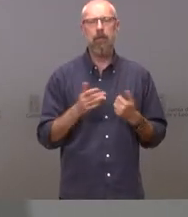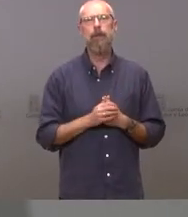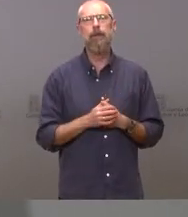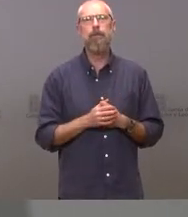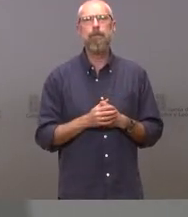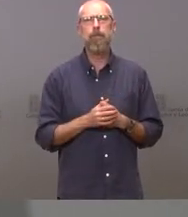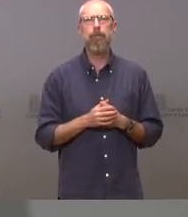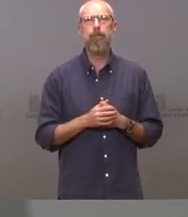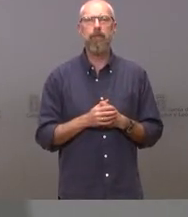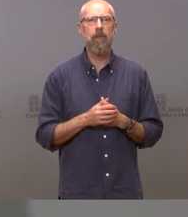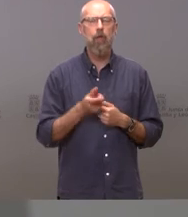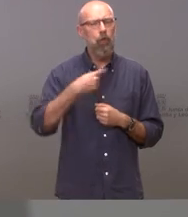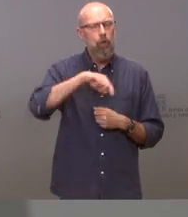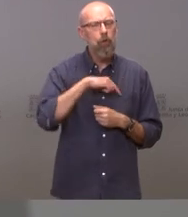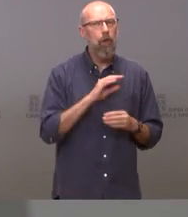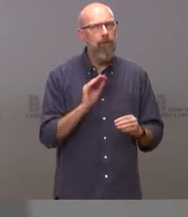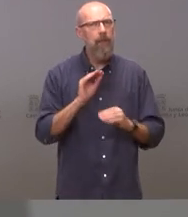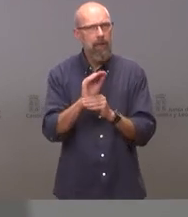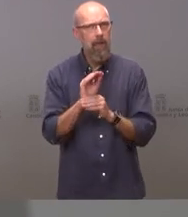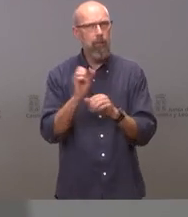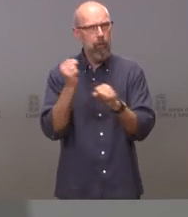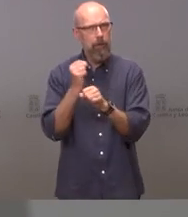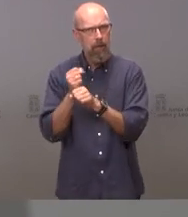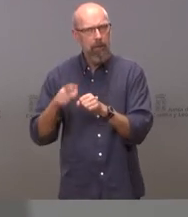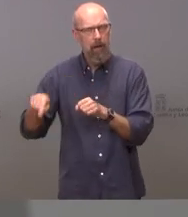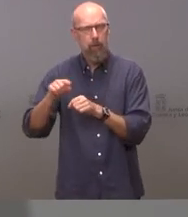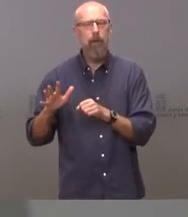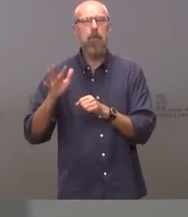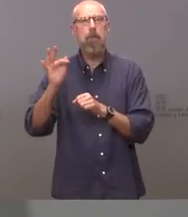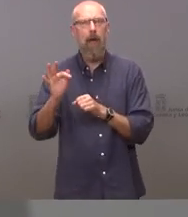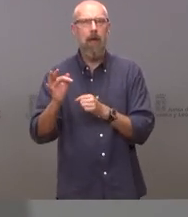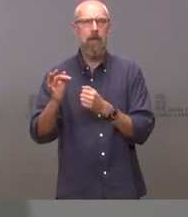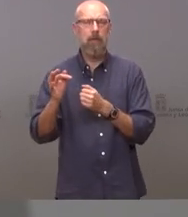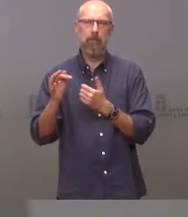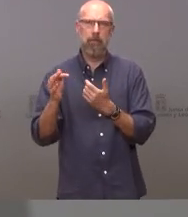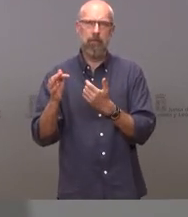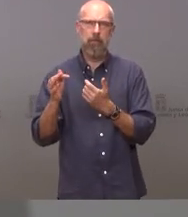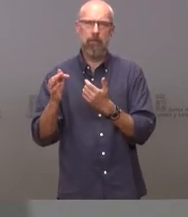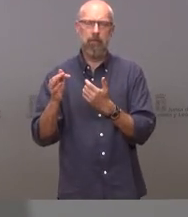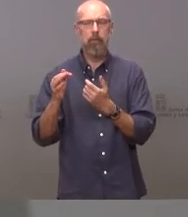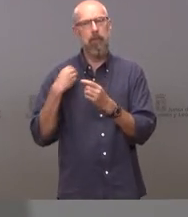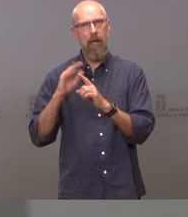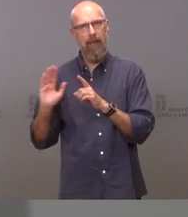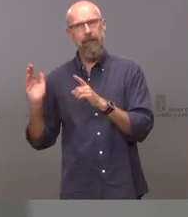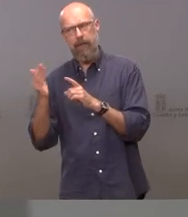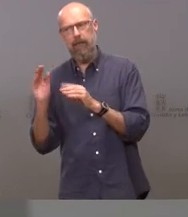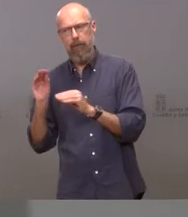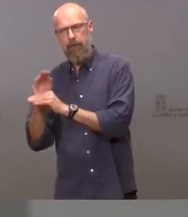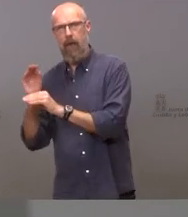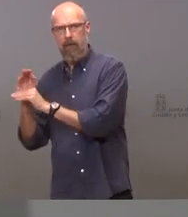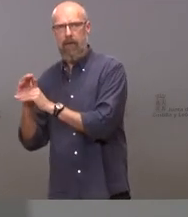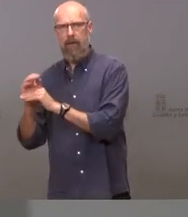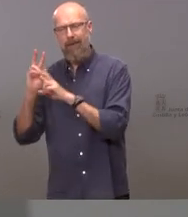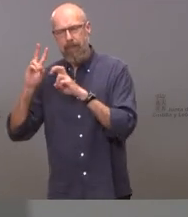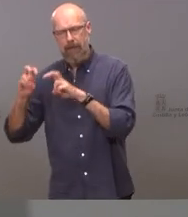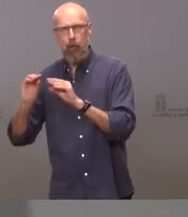estamos financiando no solo la plantilla sino también el Ipsal de manera indirecta financiar las actividades de investigación